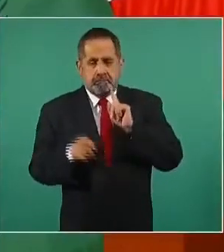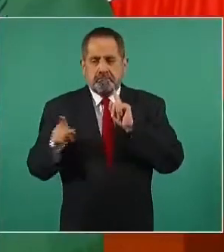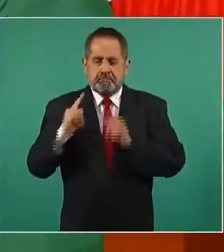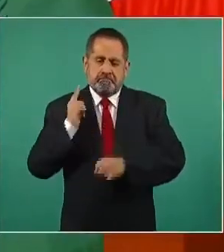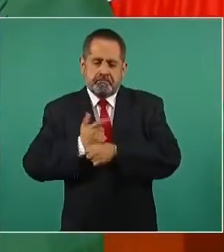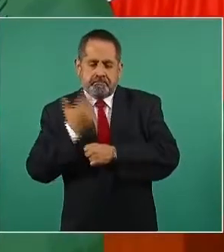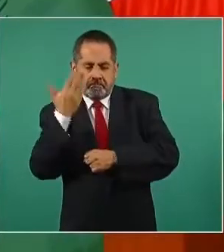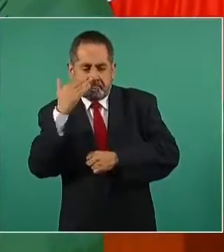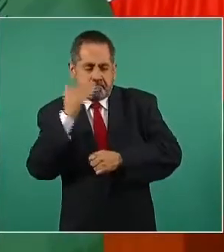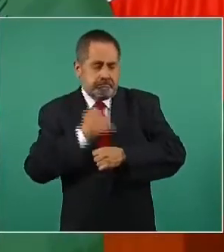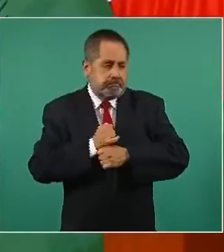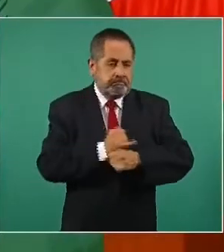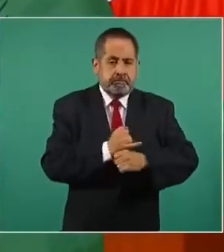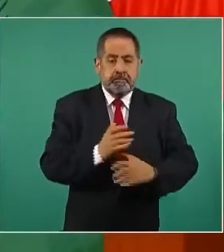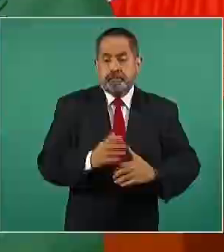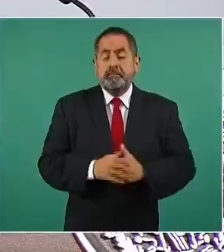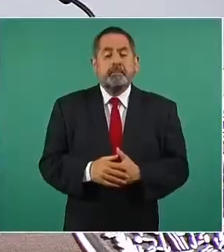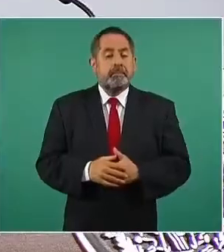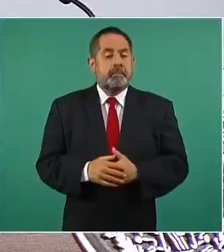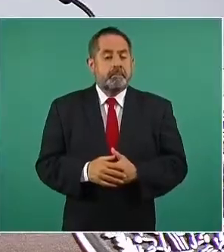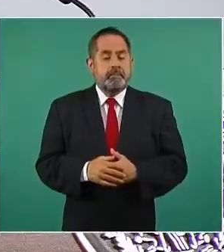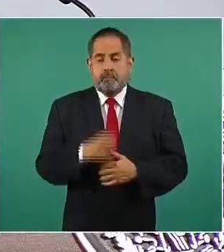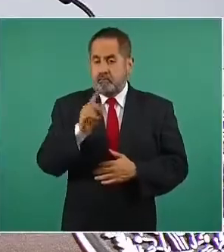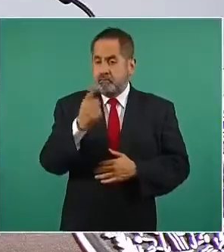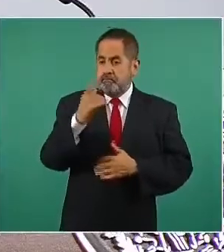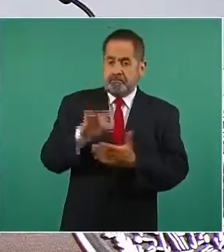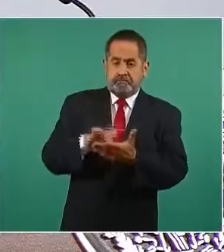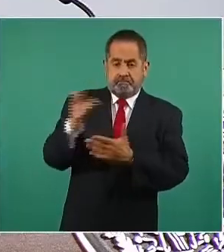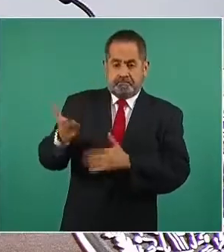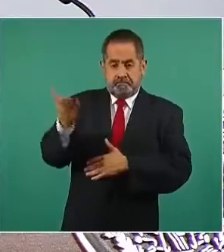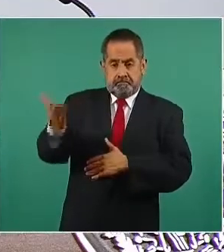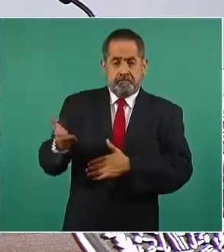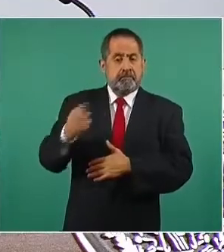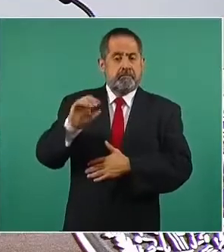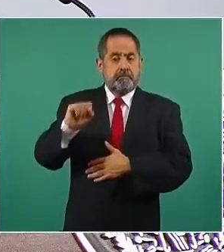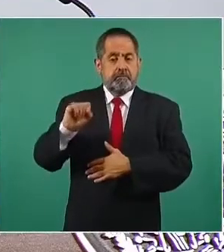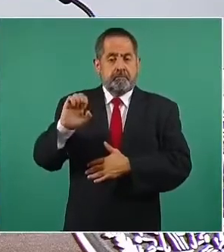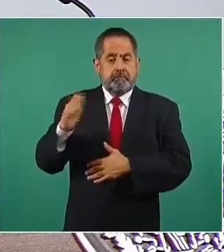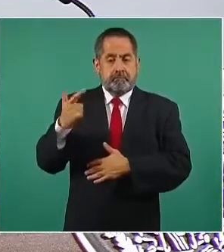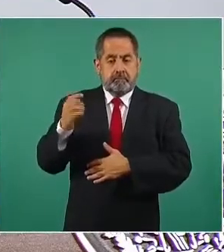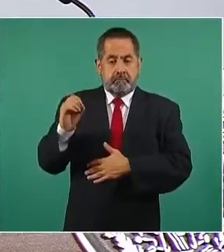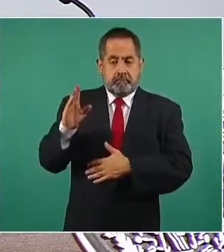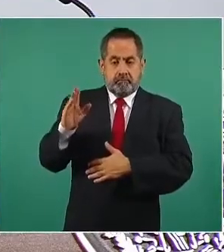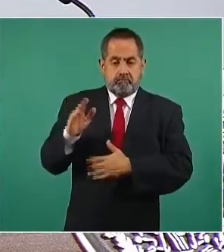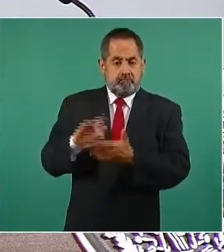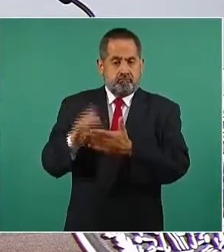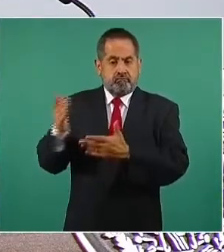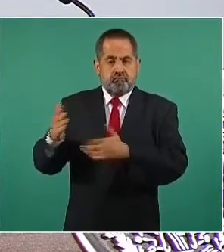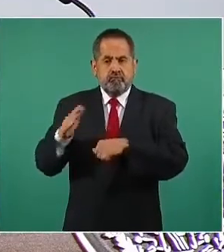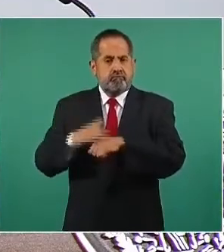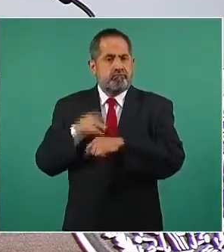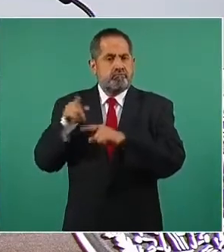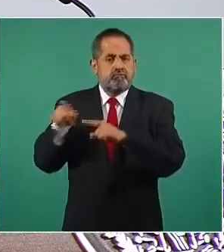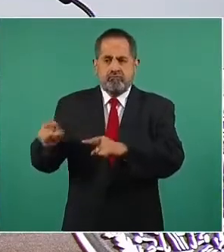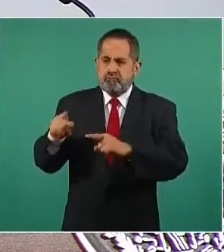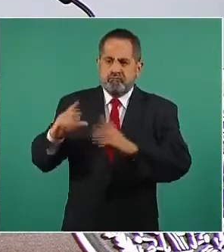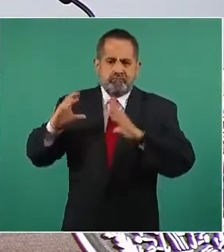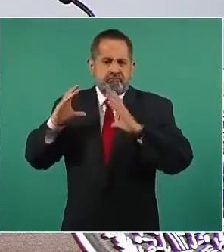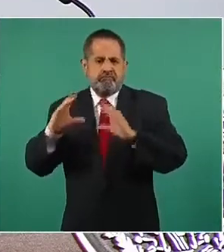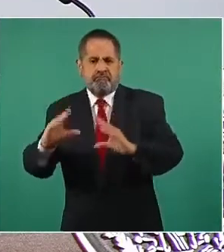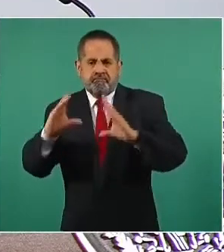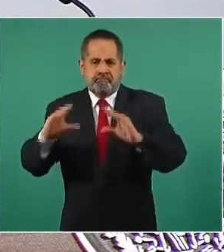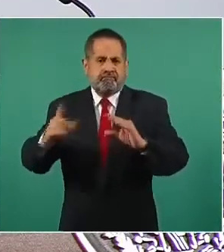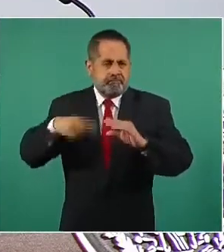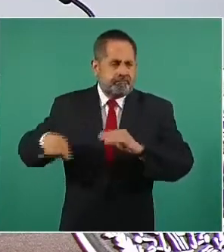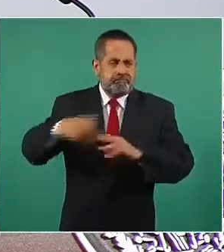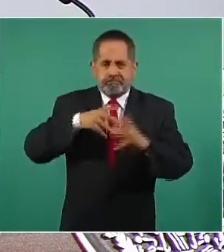aquí decir que agradecemos mucho a la Secretaría de Gobernación por toda la capacitación,